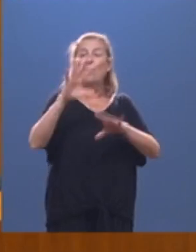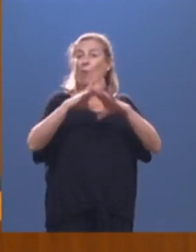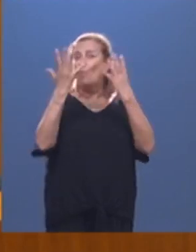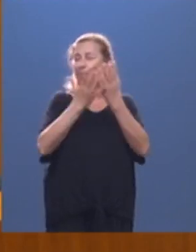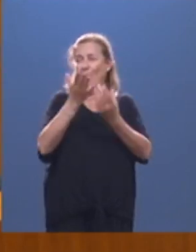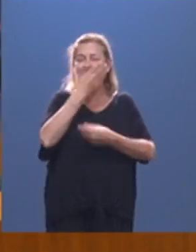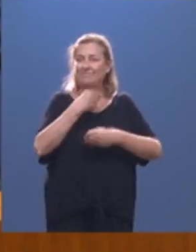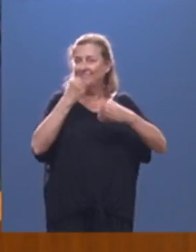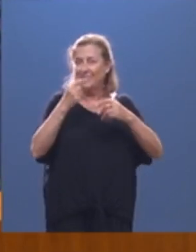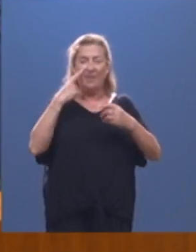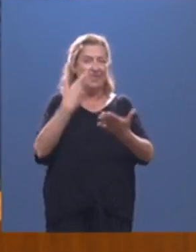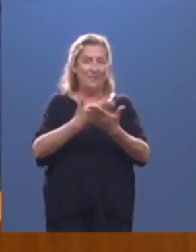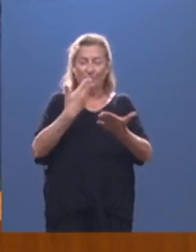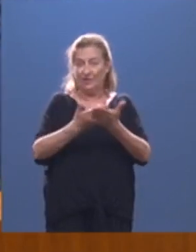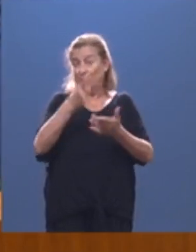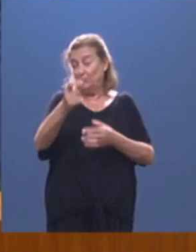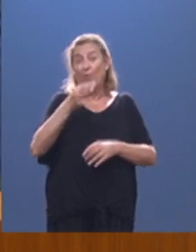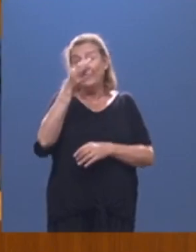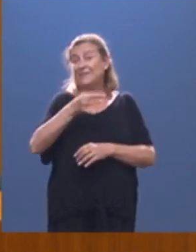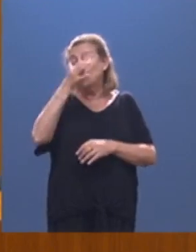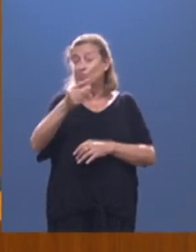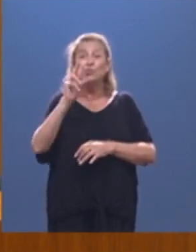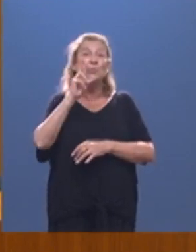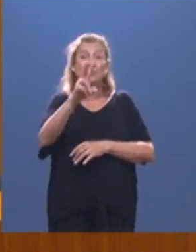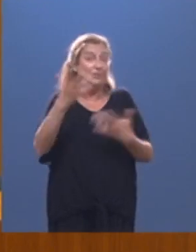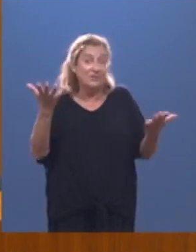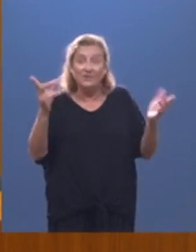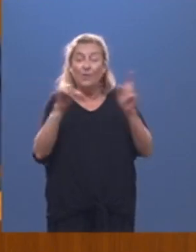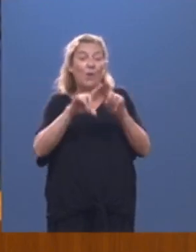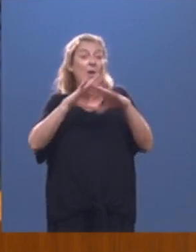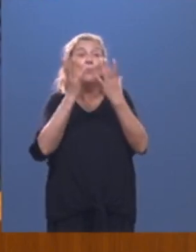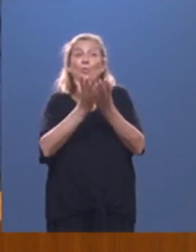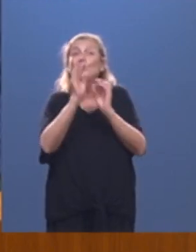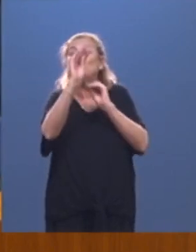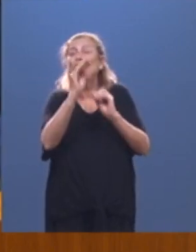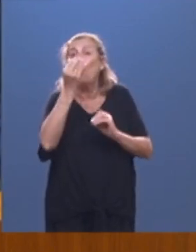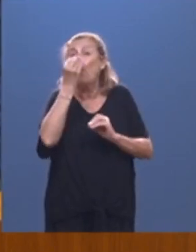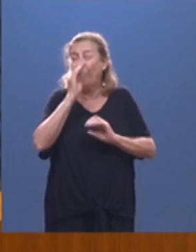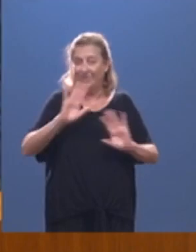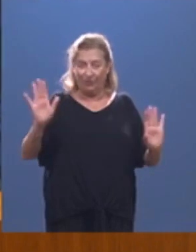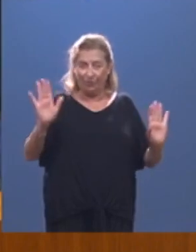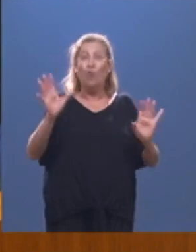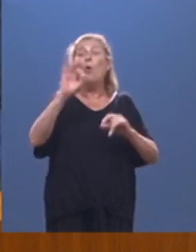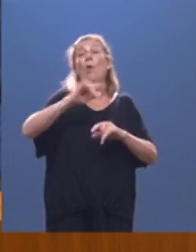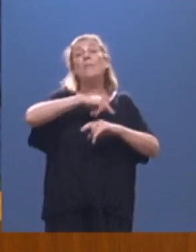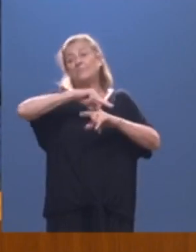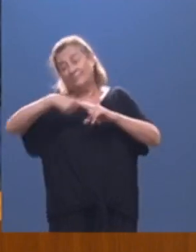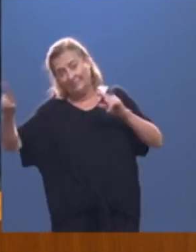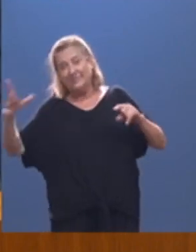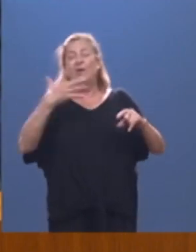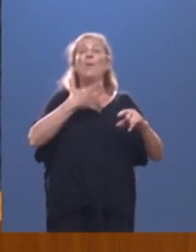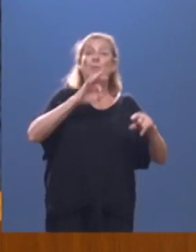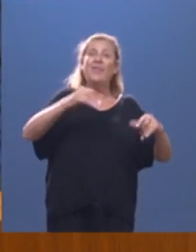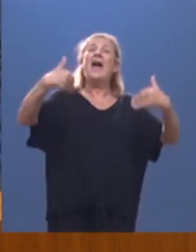demostrando, una vez más, que su discurso, su visión, es eso, sólo un cuento, o si por el contrario por fin bajará la arena y asumirá